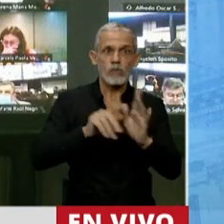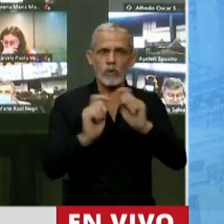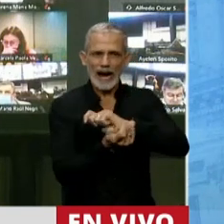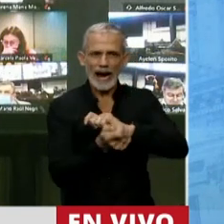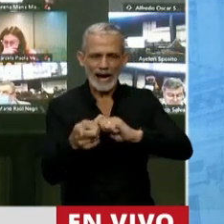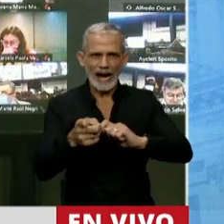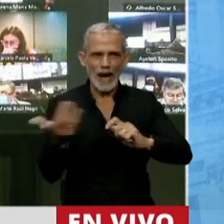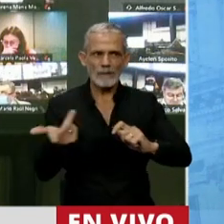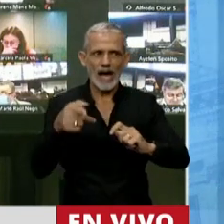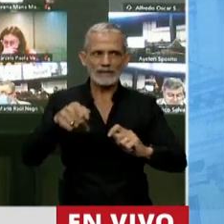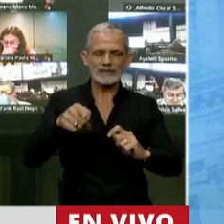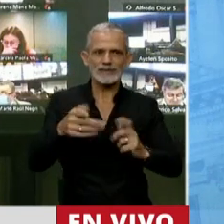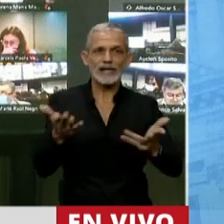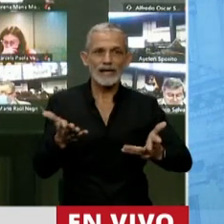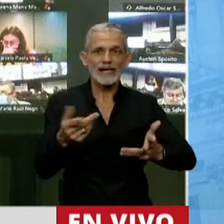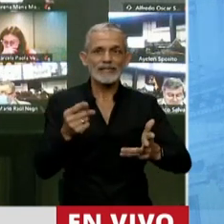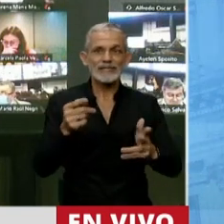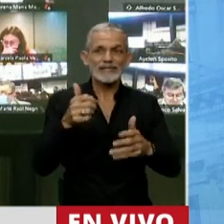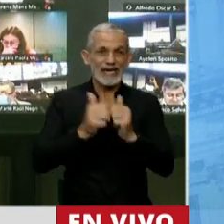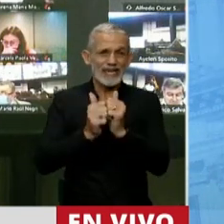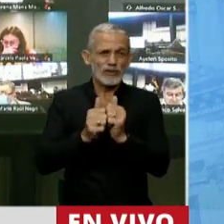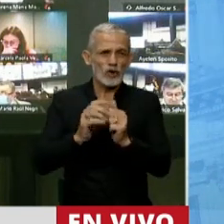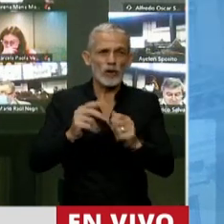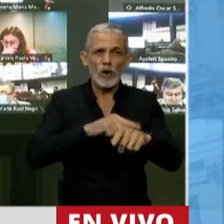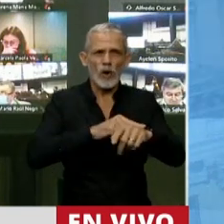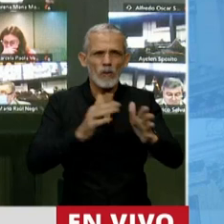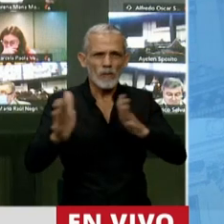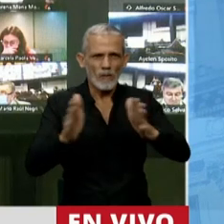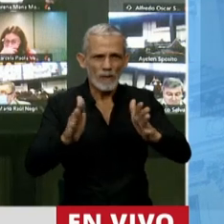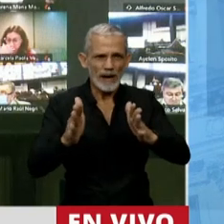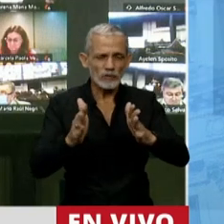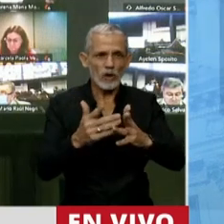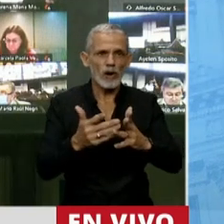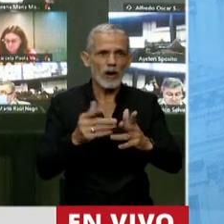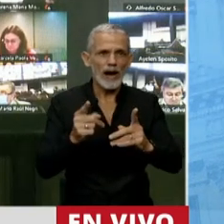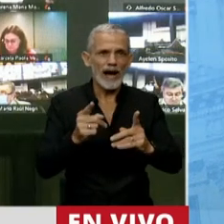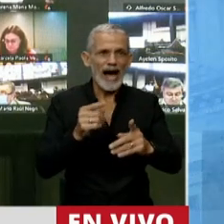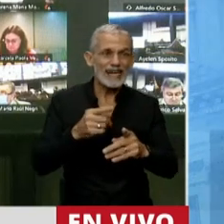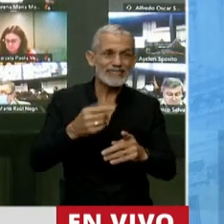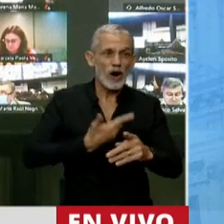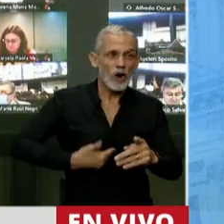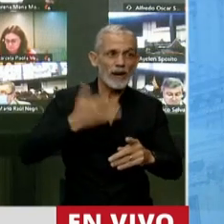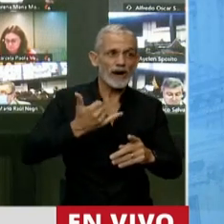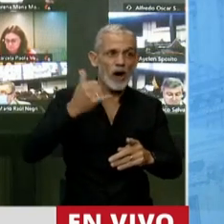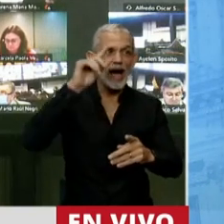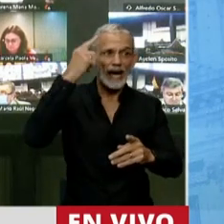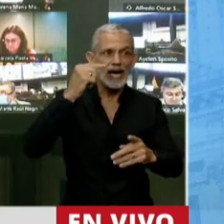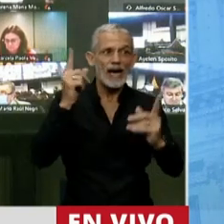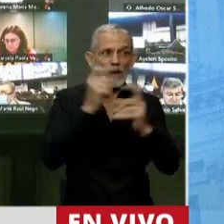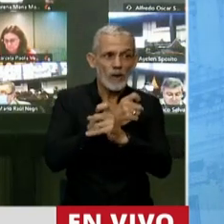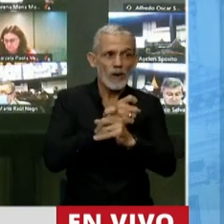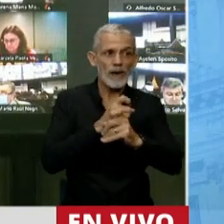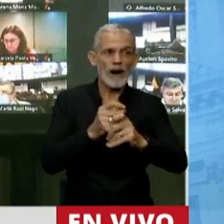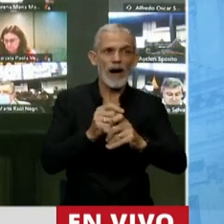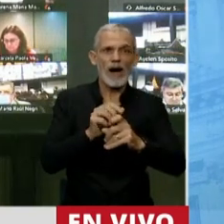Porque este es el capítulo de un proyecto histórico en la Argentina. Se llama el proyecto manotazo. Cada vez que un gobierno tiene un problema, ve donde mete un